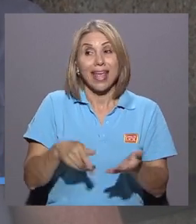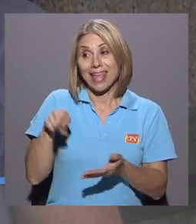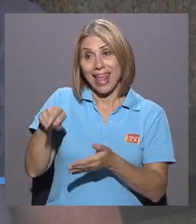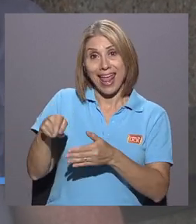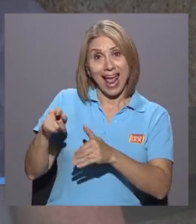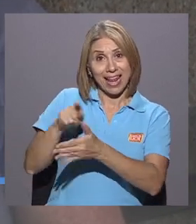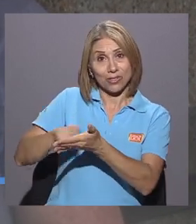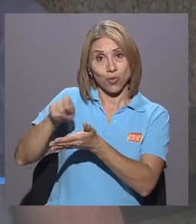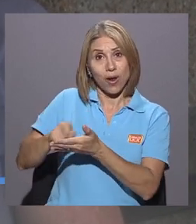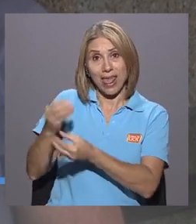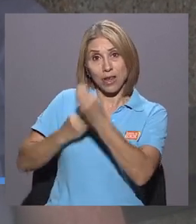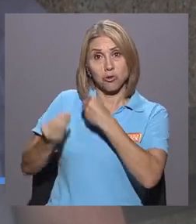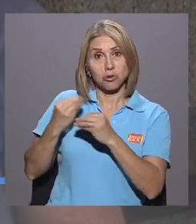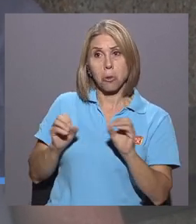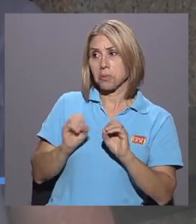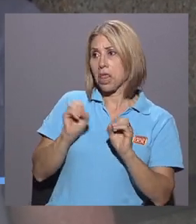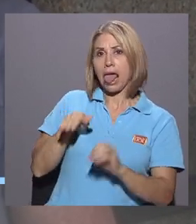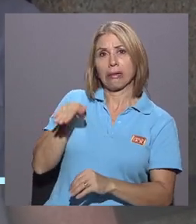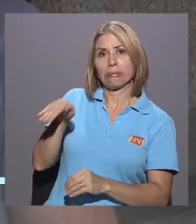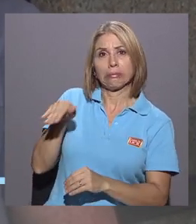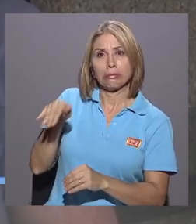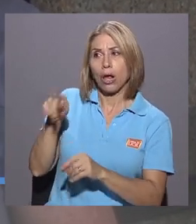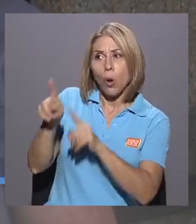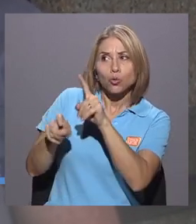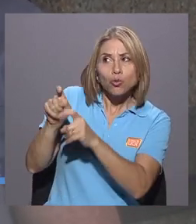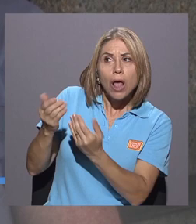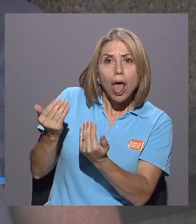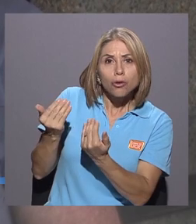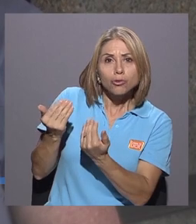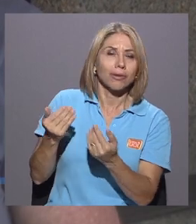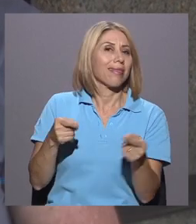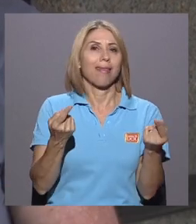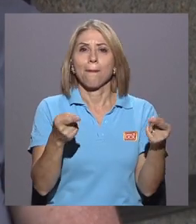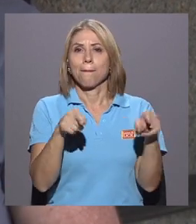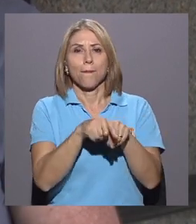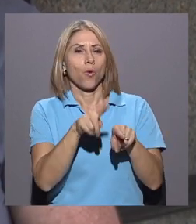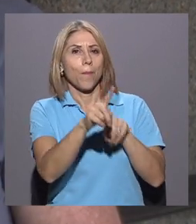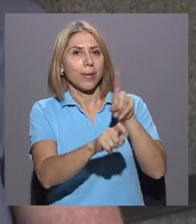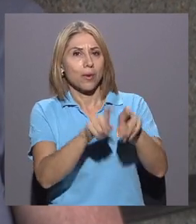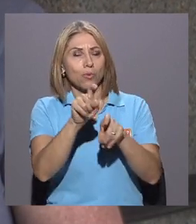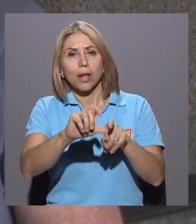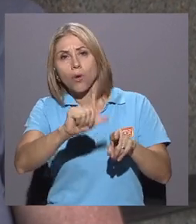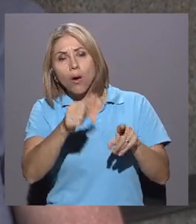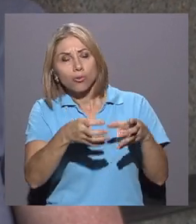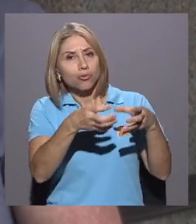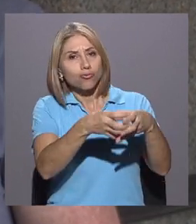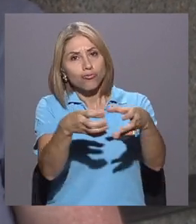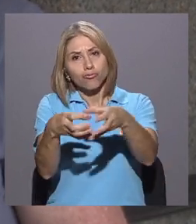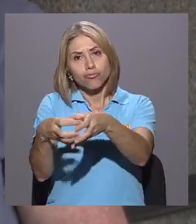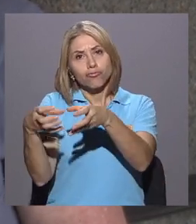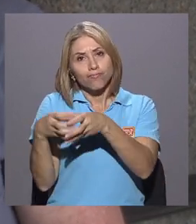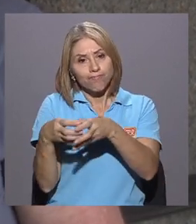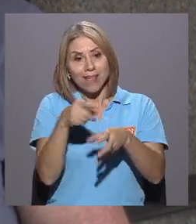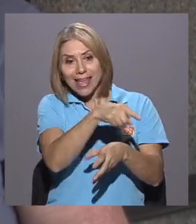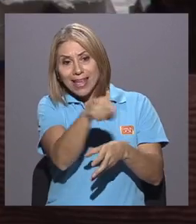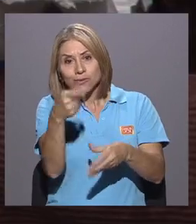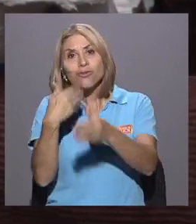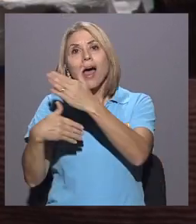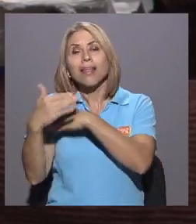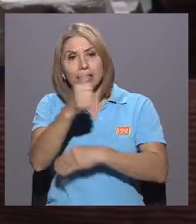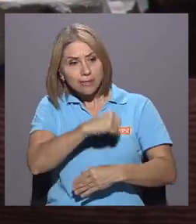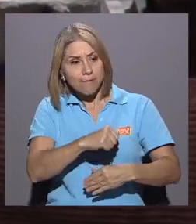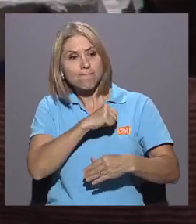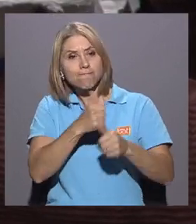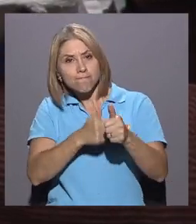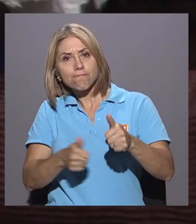consultada, como tampoco fueron consultados otros sectores que han sido rectores de la